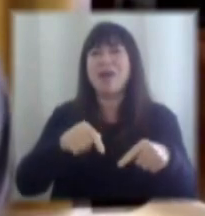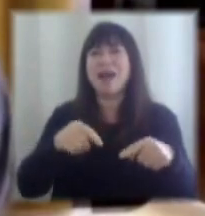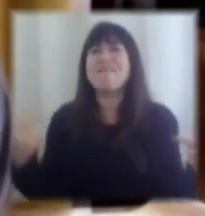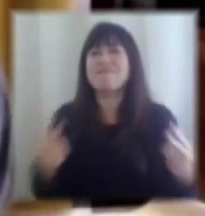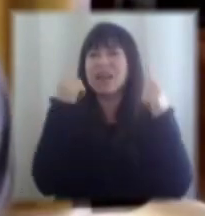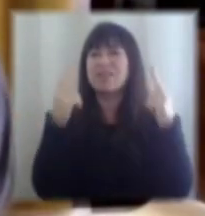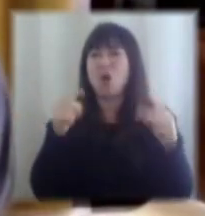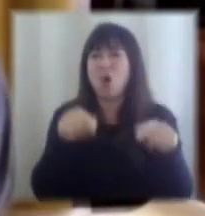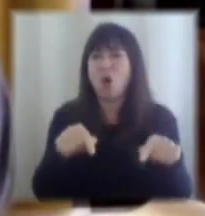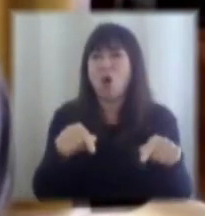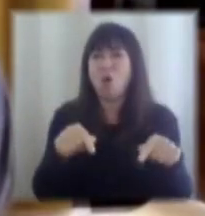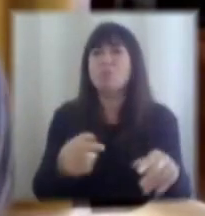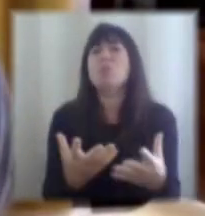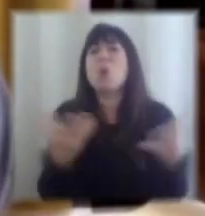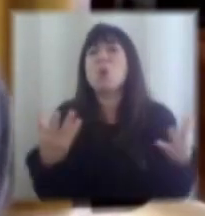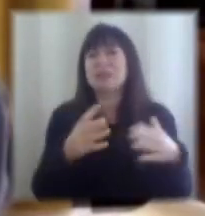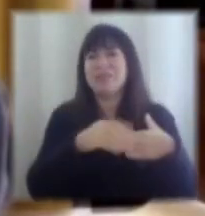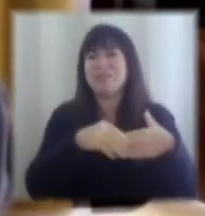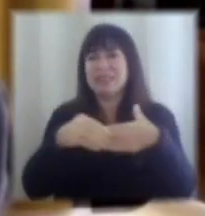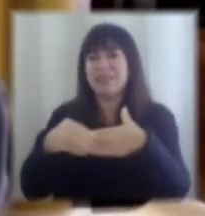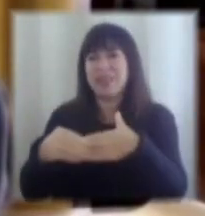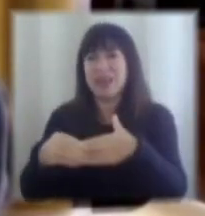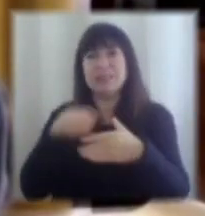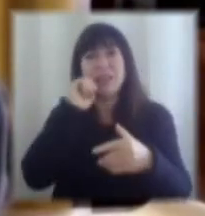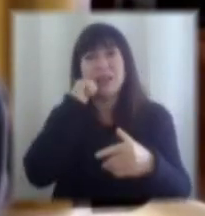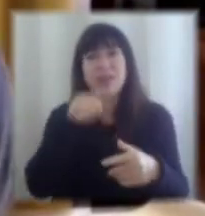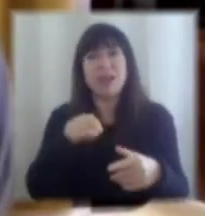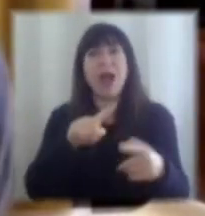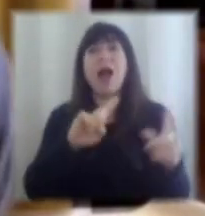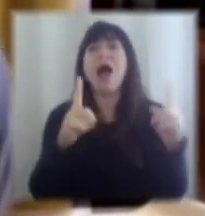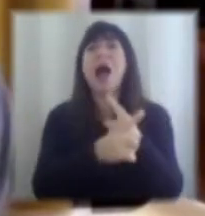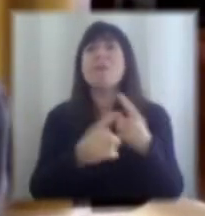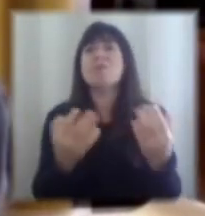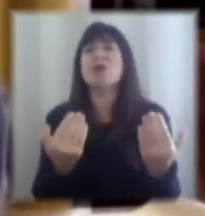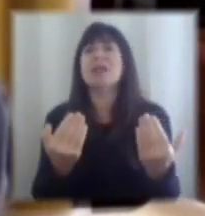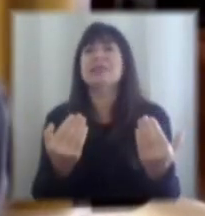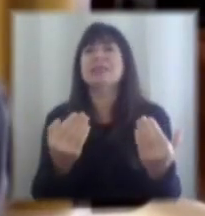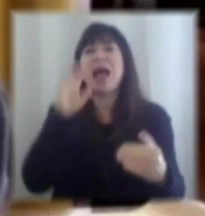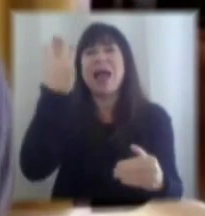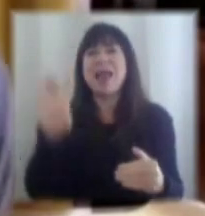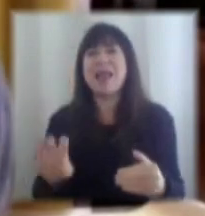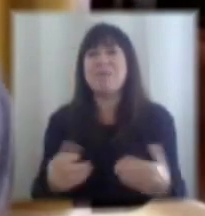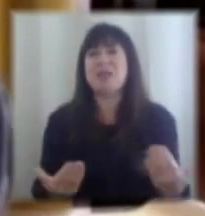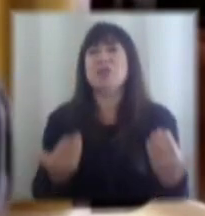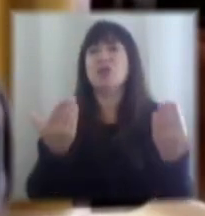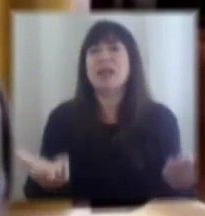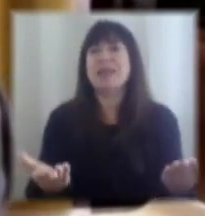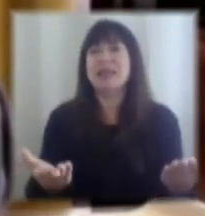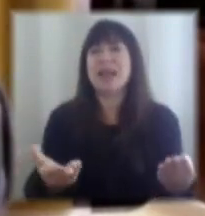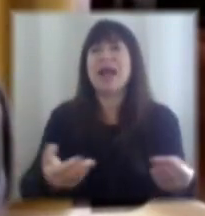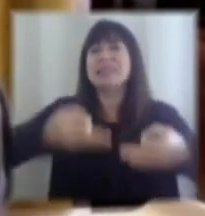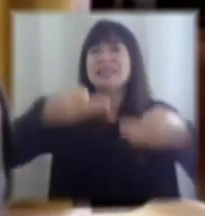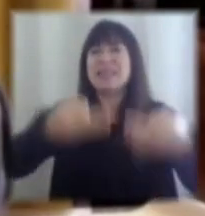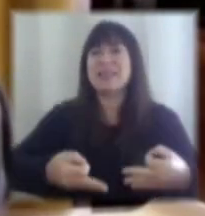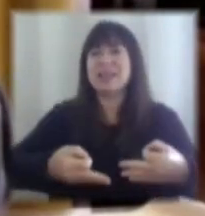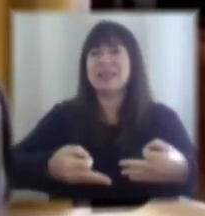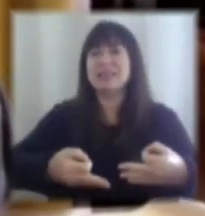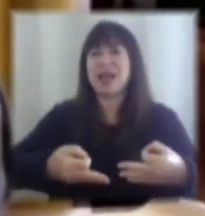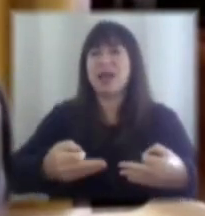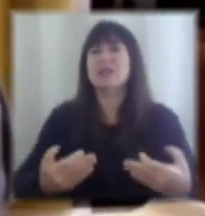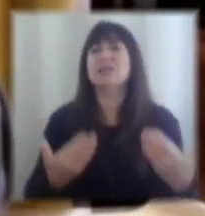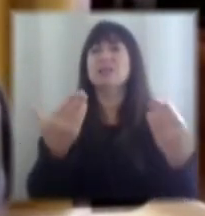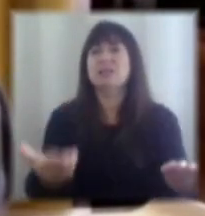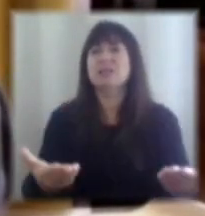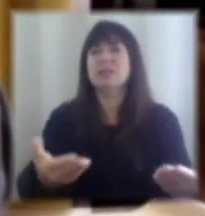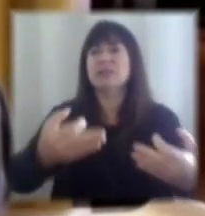tener mucha flexibilidad porque este cambio así lo requiere pero con elementos que entreguen certezas seguridades a esos trabajadores que